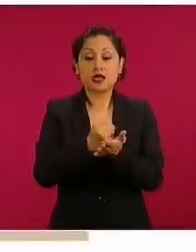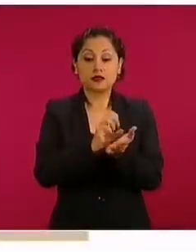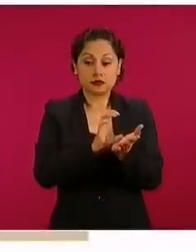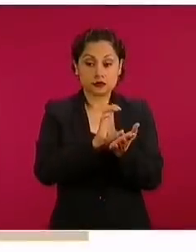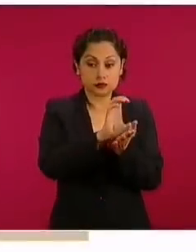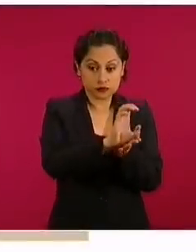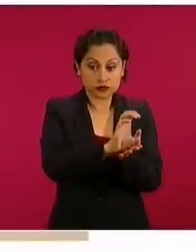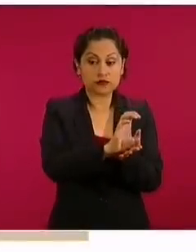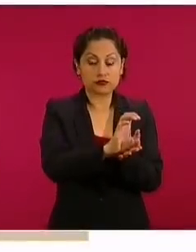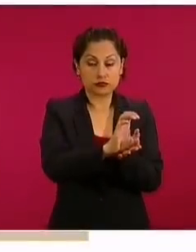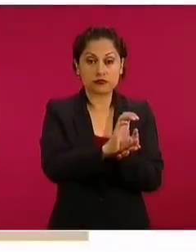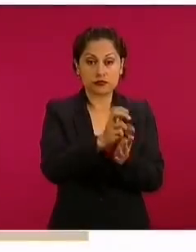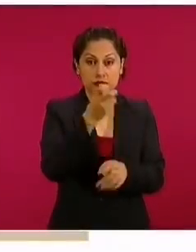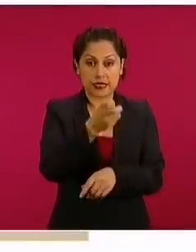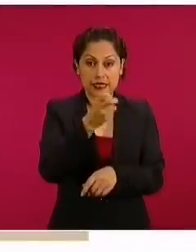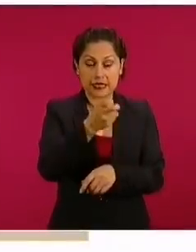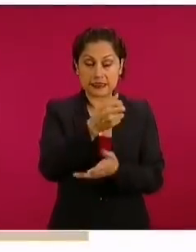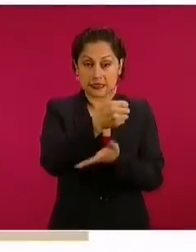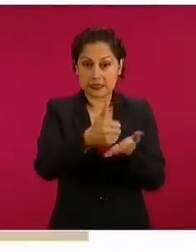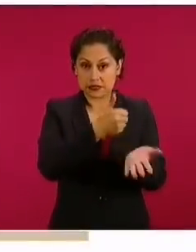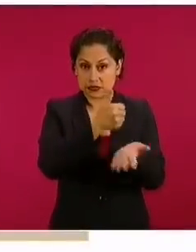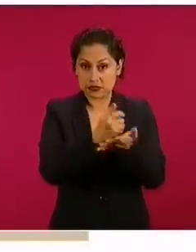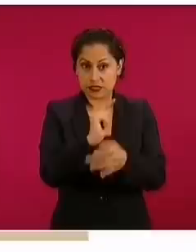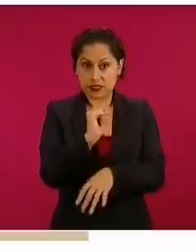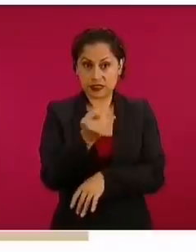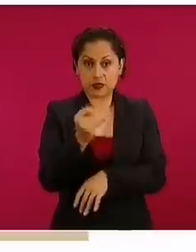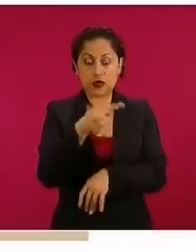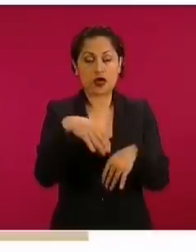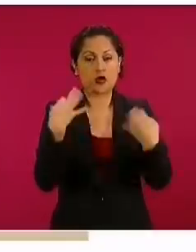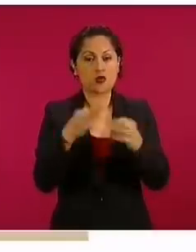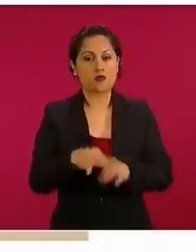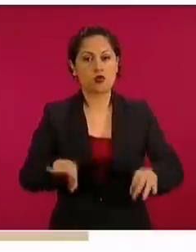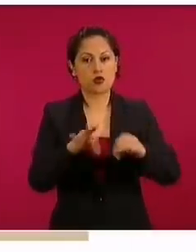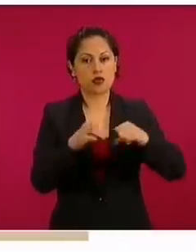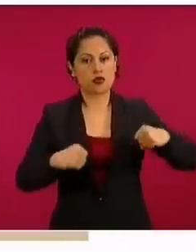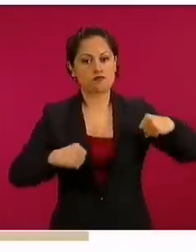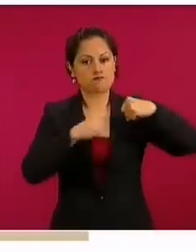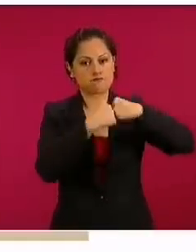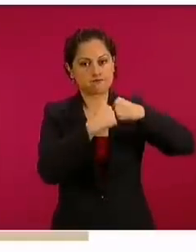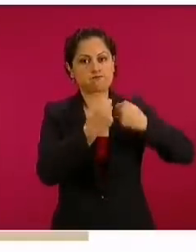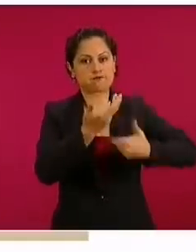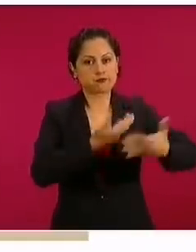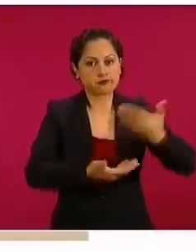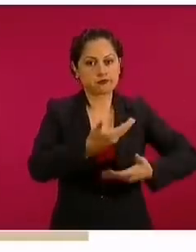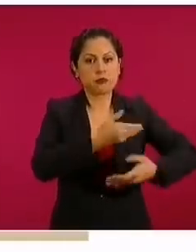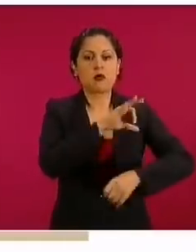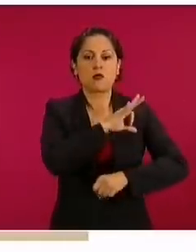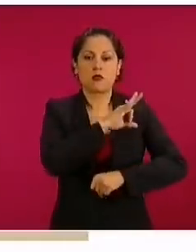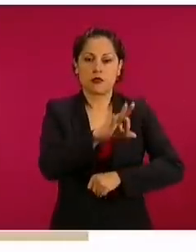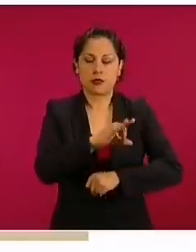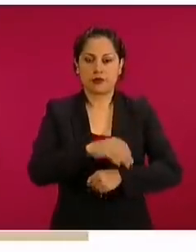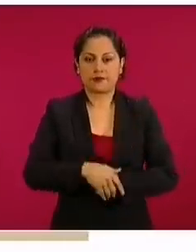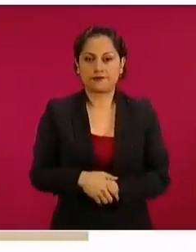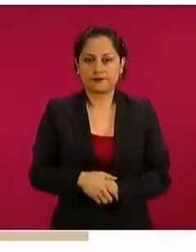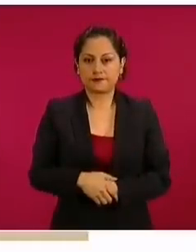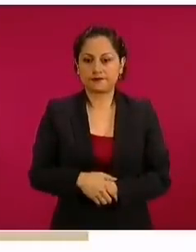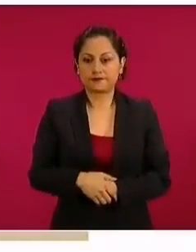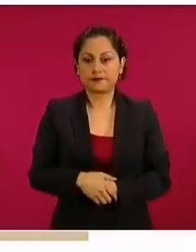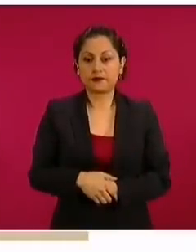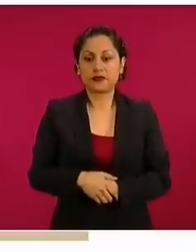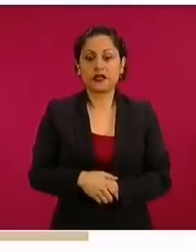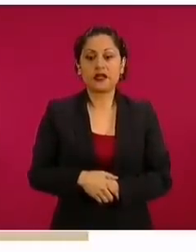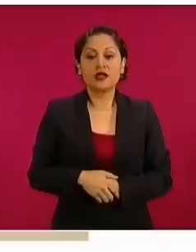ciudad tan importante en la frontera norte. El 30 por ciento van a cubrir 80